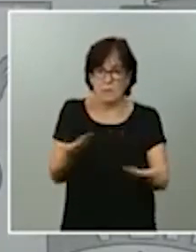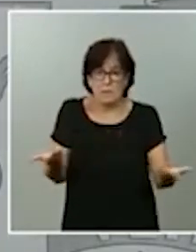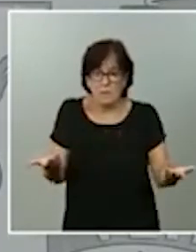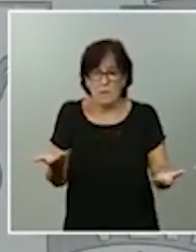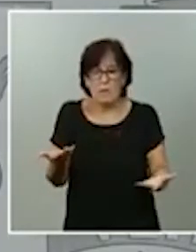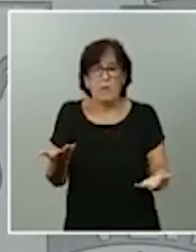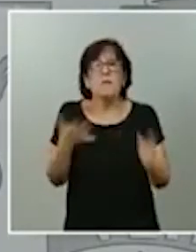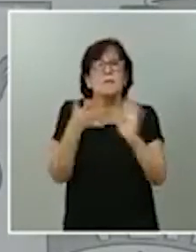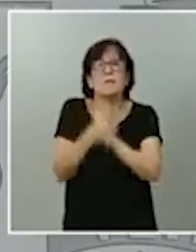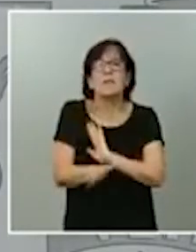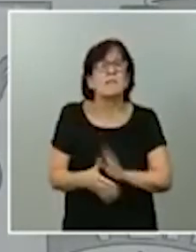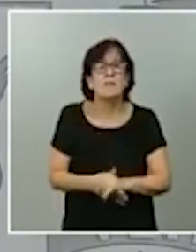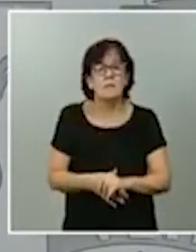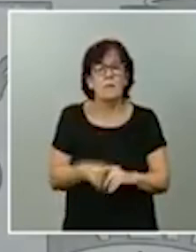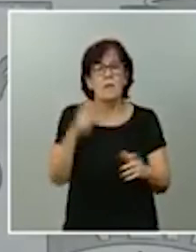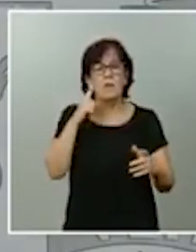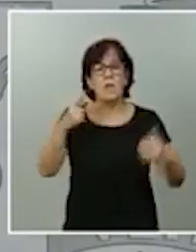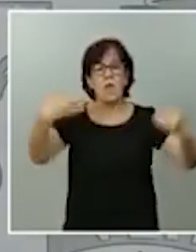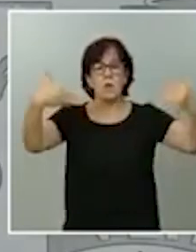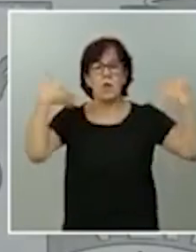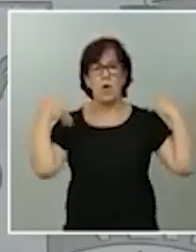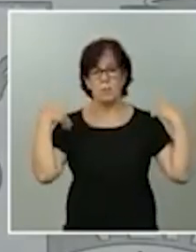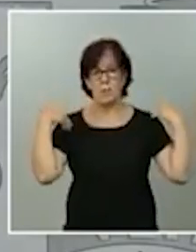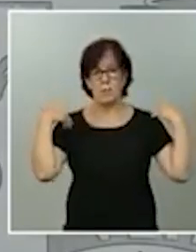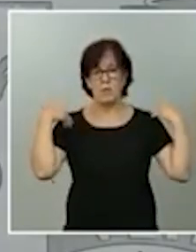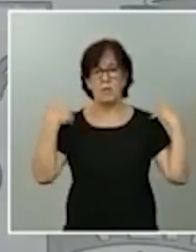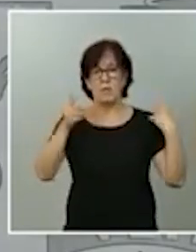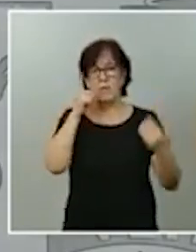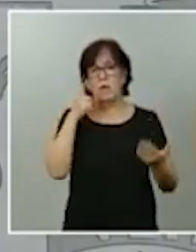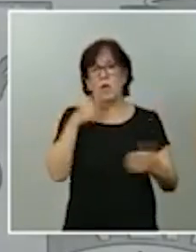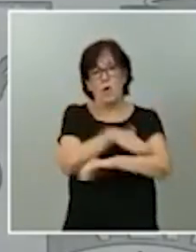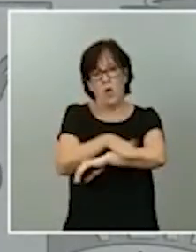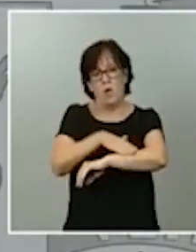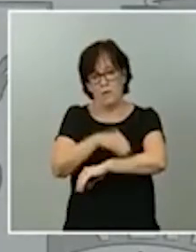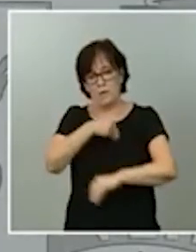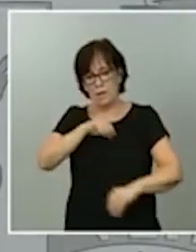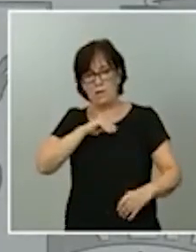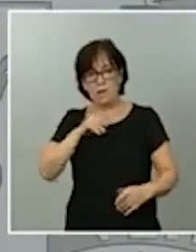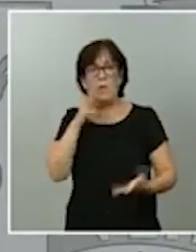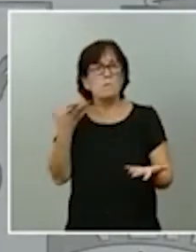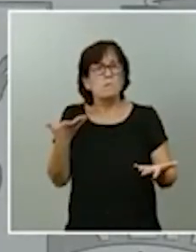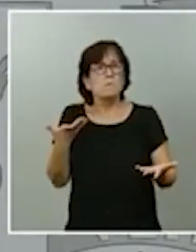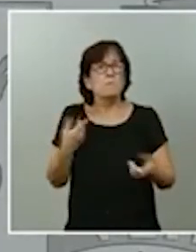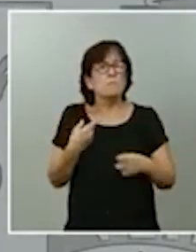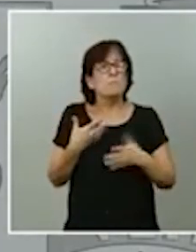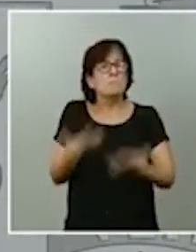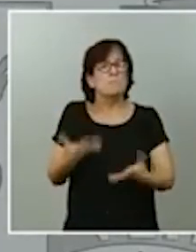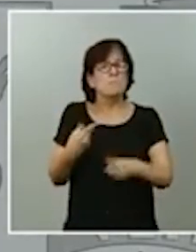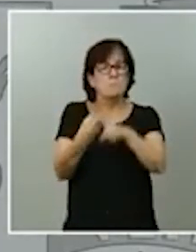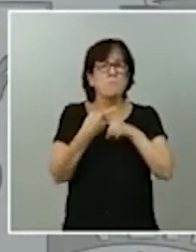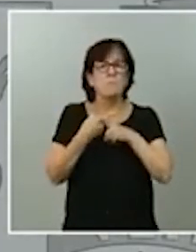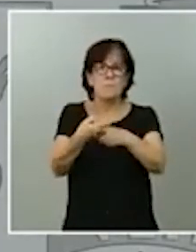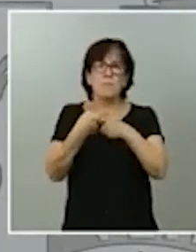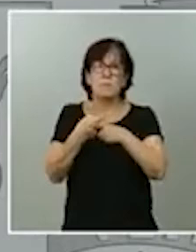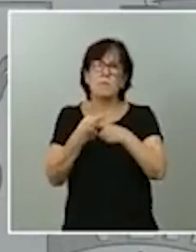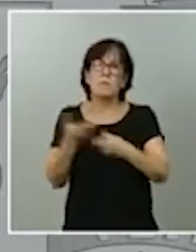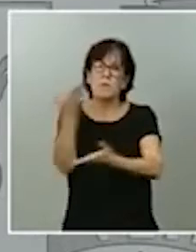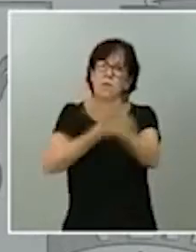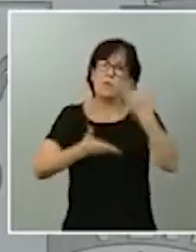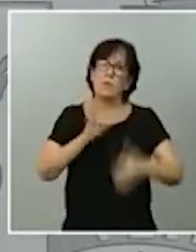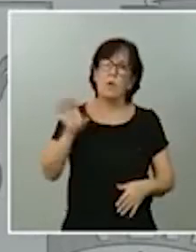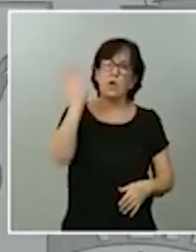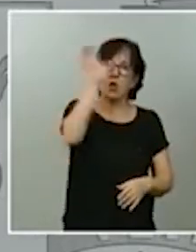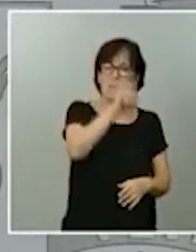esa es una competencia que tiene el gobierno de España que está dispuesta a compartirla y a cogobernarla con esas comunidades autónomas